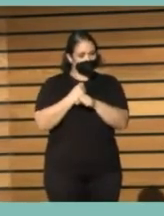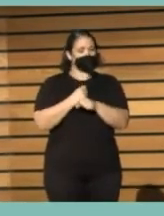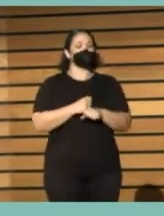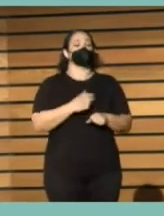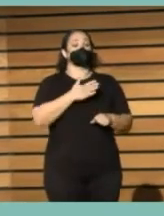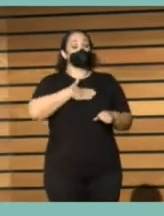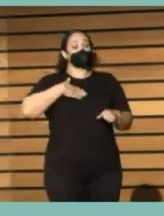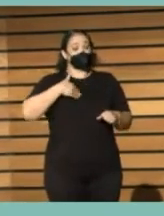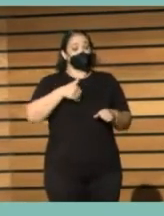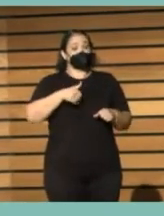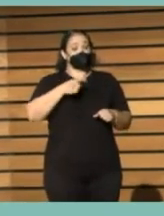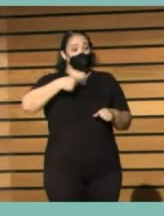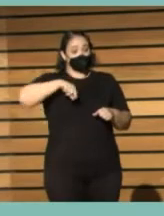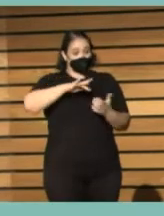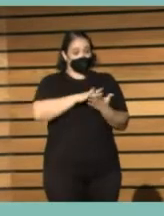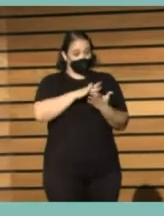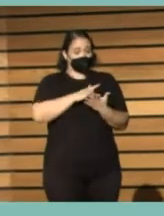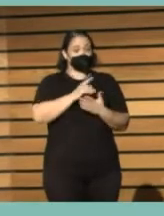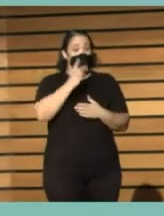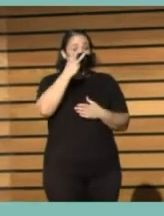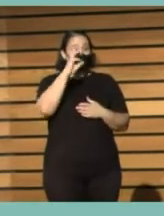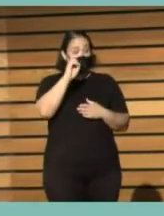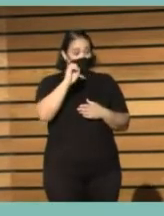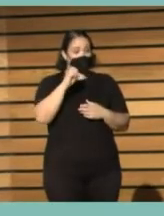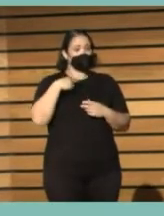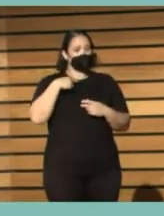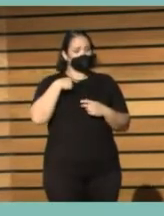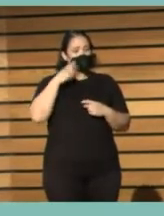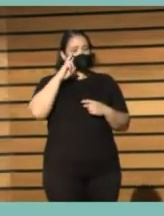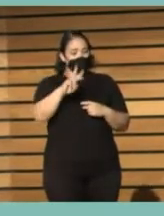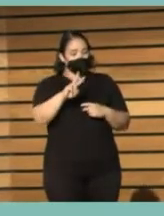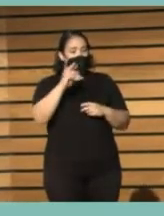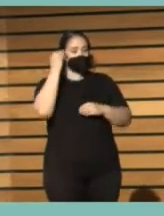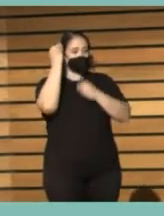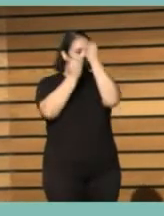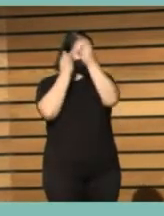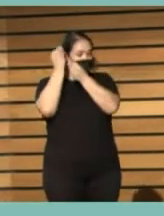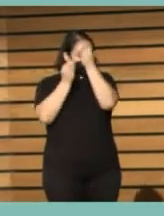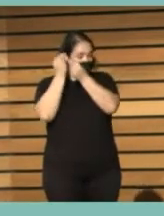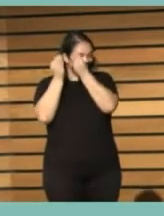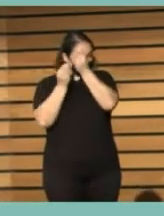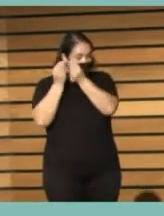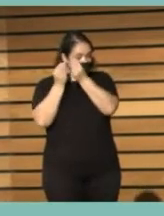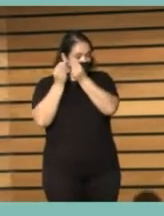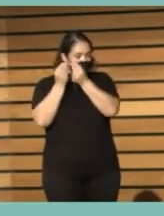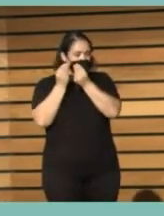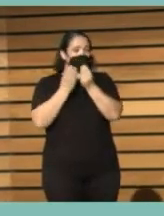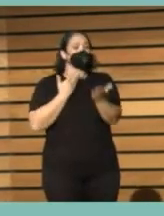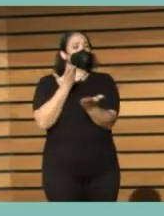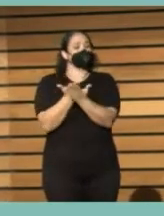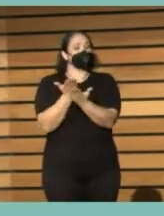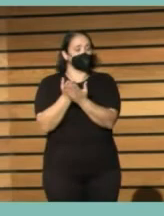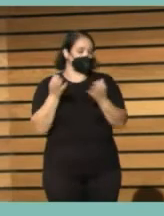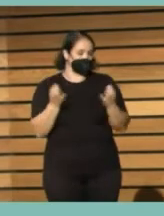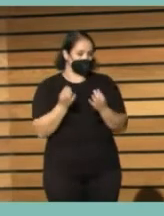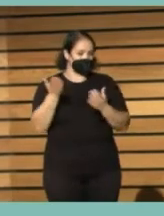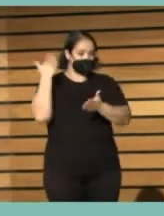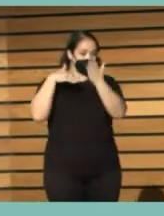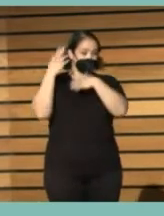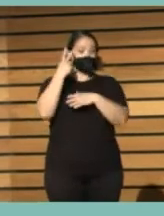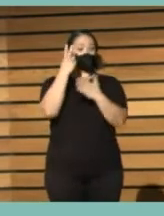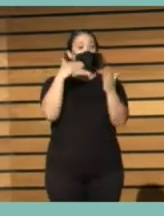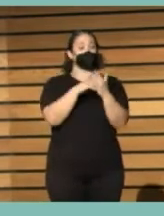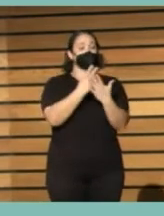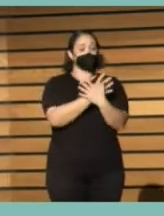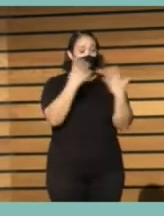y queríamos visibilizar y reflexionar sobre qué propusimos en el 2019